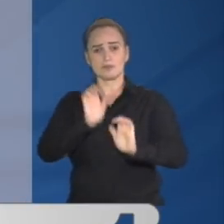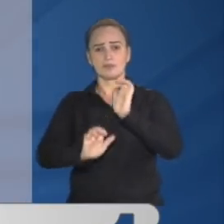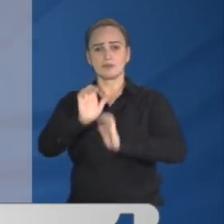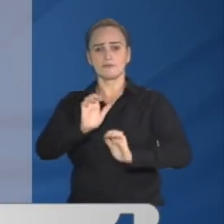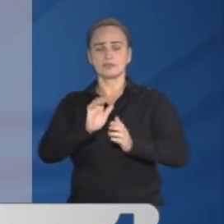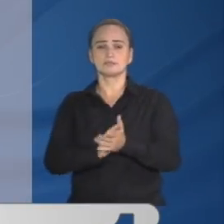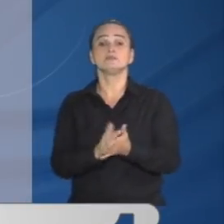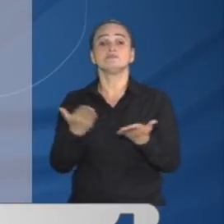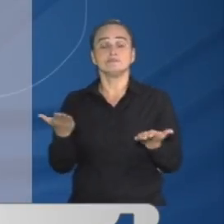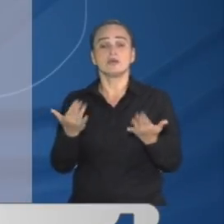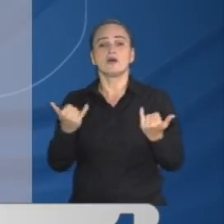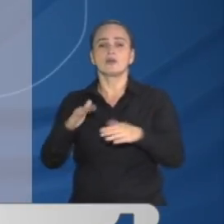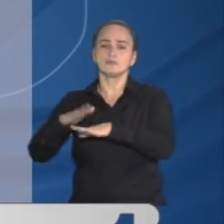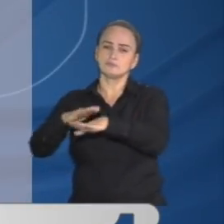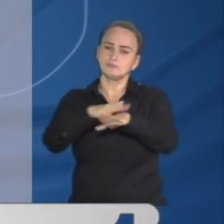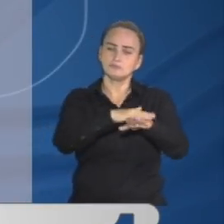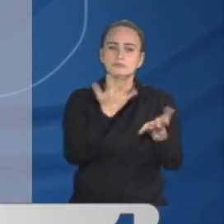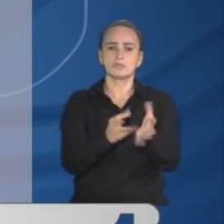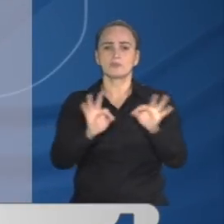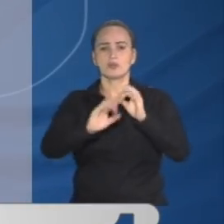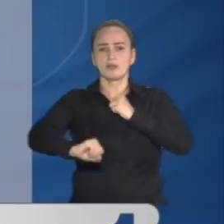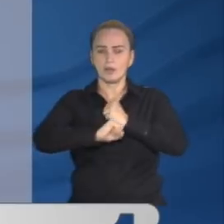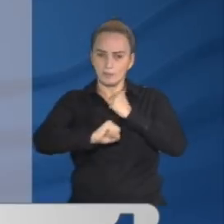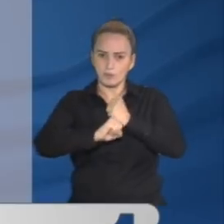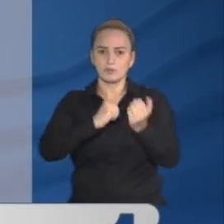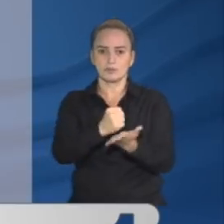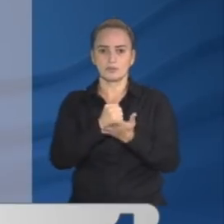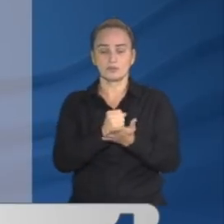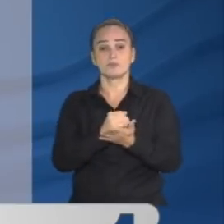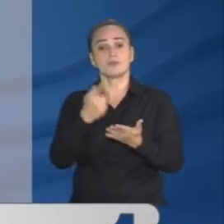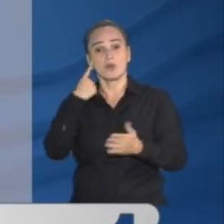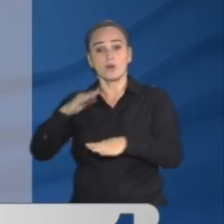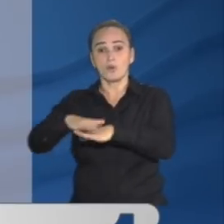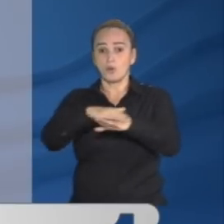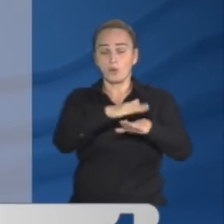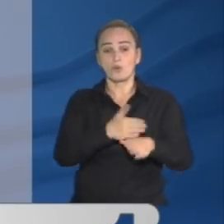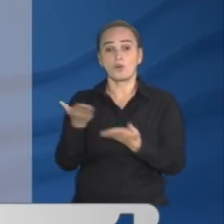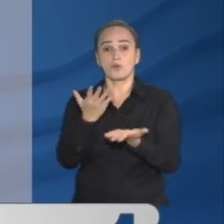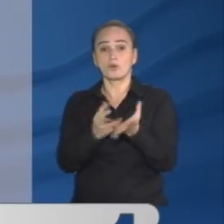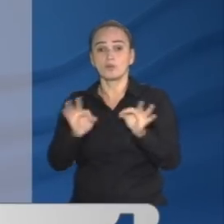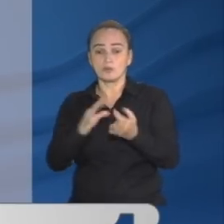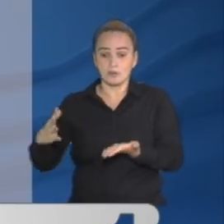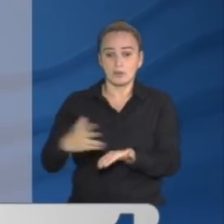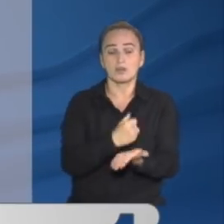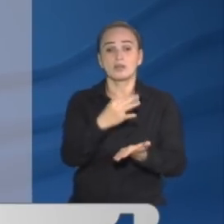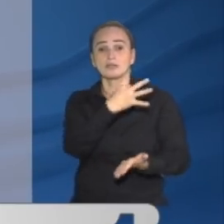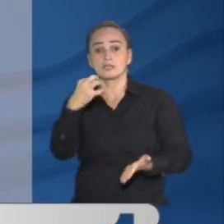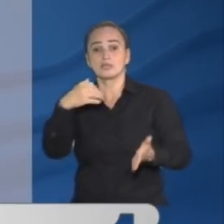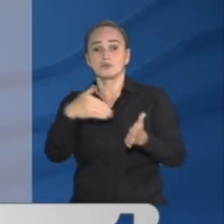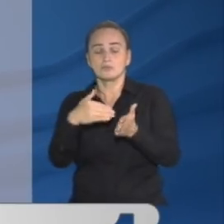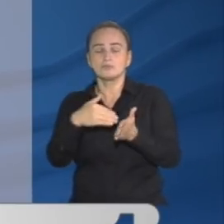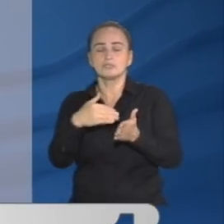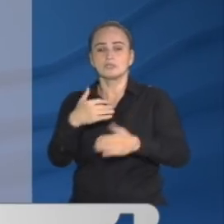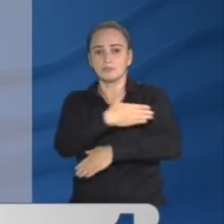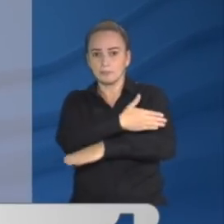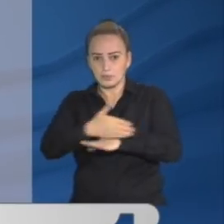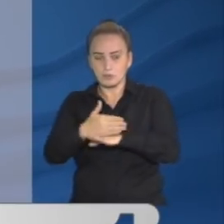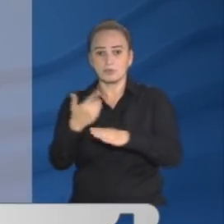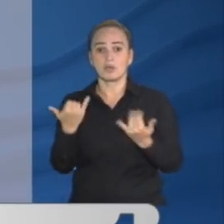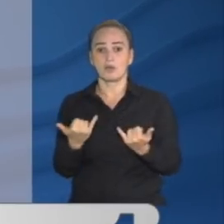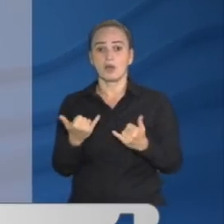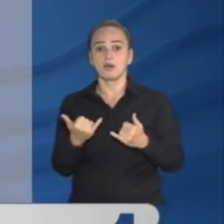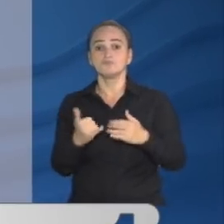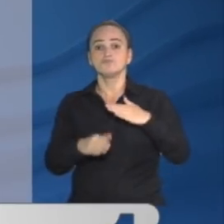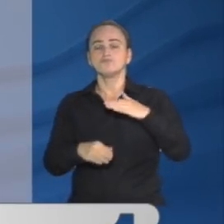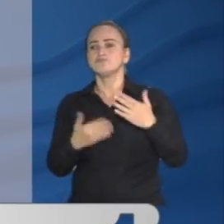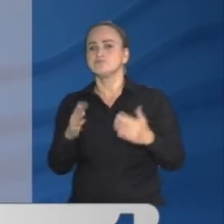Por eso los invito a que apoyen esta causa. La idea de Escobar es recolectar 300 millones de pesos y a la fecha solo ha logrado